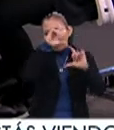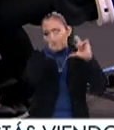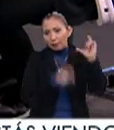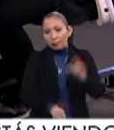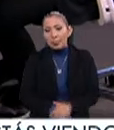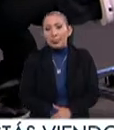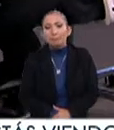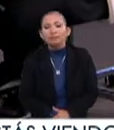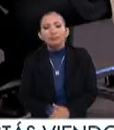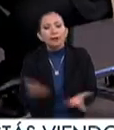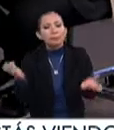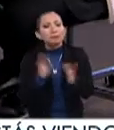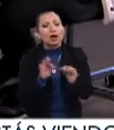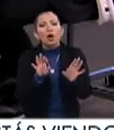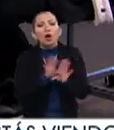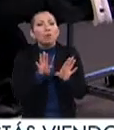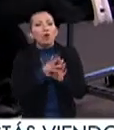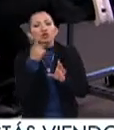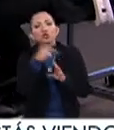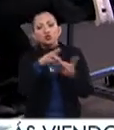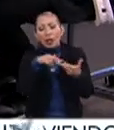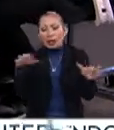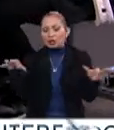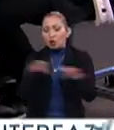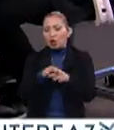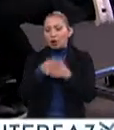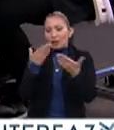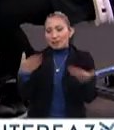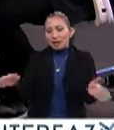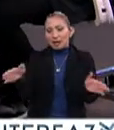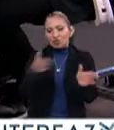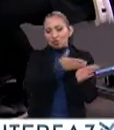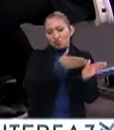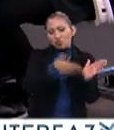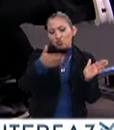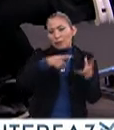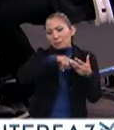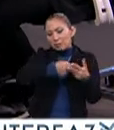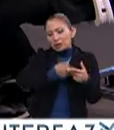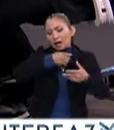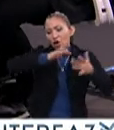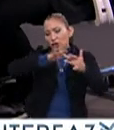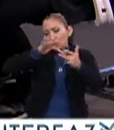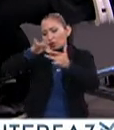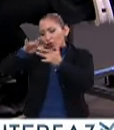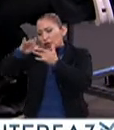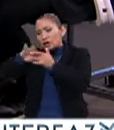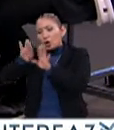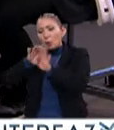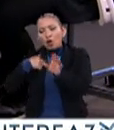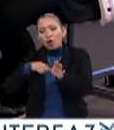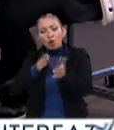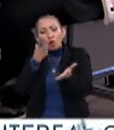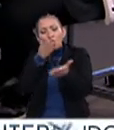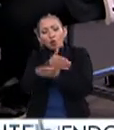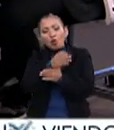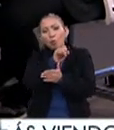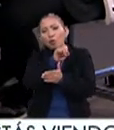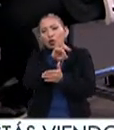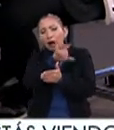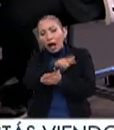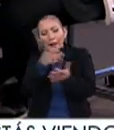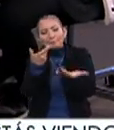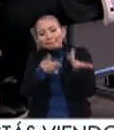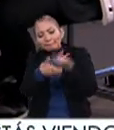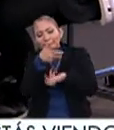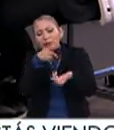Ok. Rebeca, cuéntanos un poco cómo ha sido su vinculación con el Abierto desde el principio, cómo es que se acercaron al MUNAL y